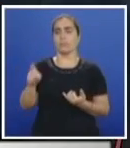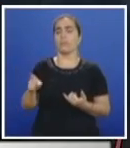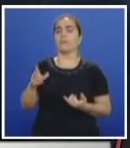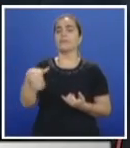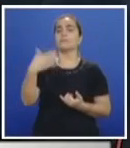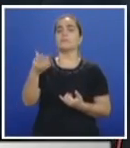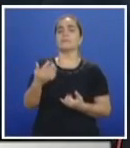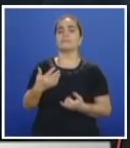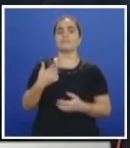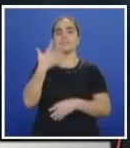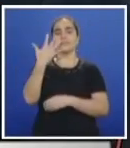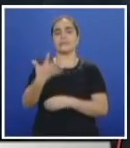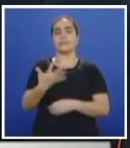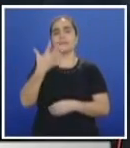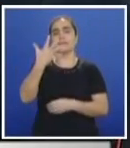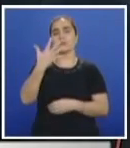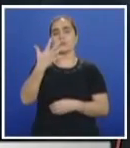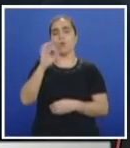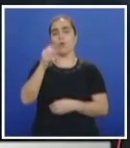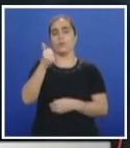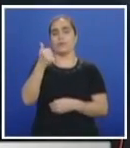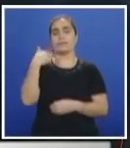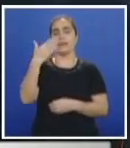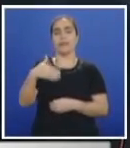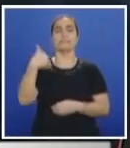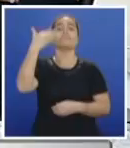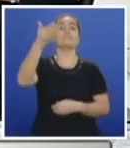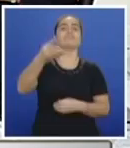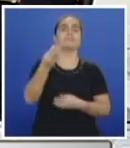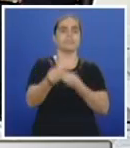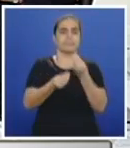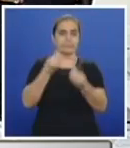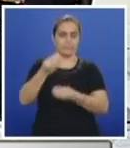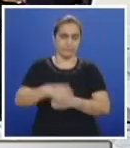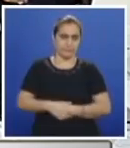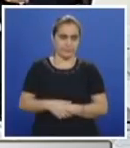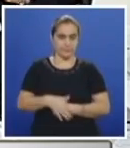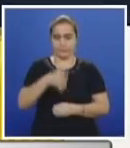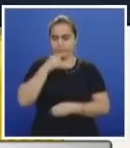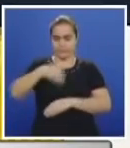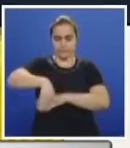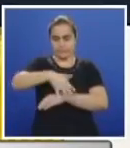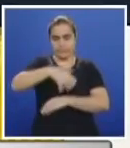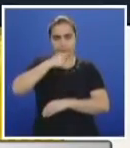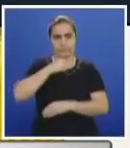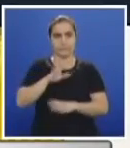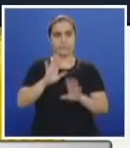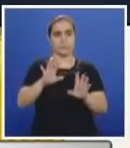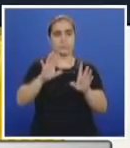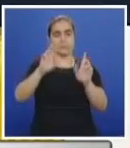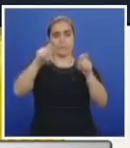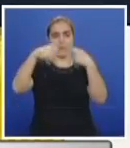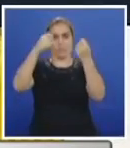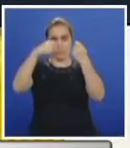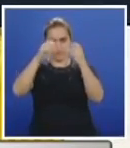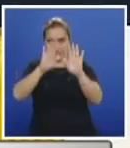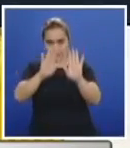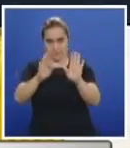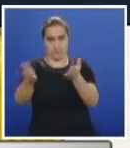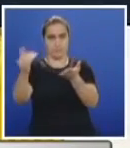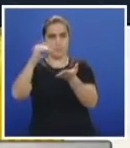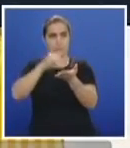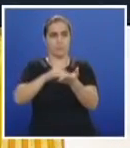a 10 años? Imagínese, Pablo, no se pueden adoptar medidas y, como se dijeron, no hay vías. Eso lo podemos responder después, que hagamos esta pausa para